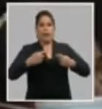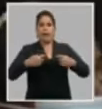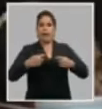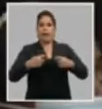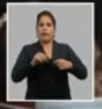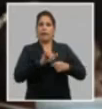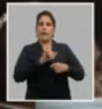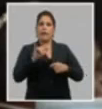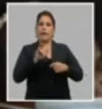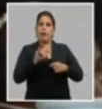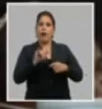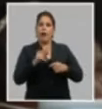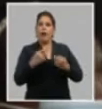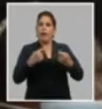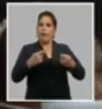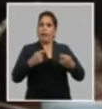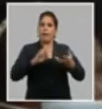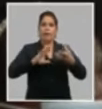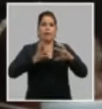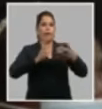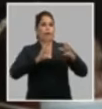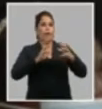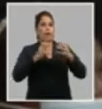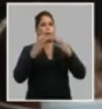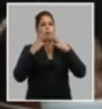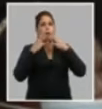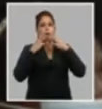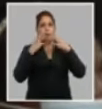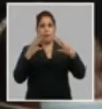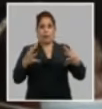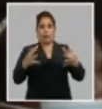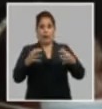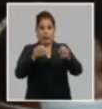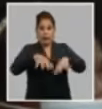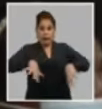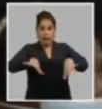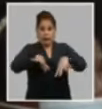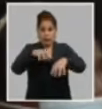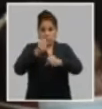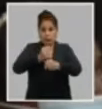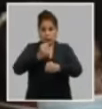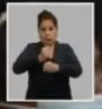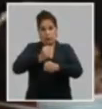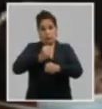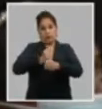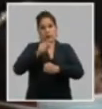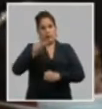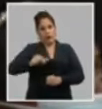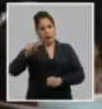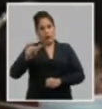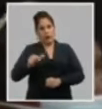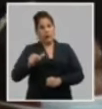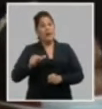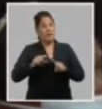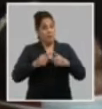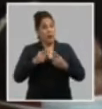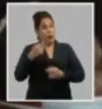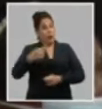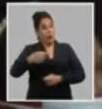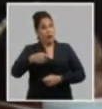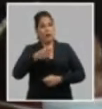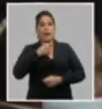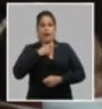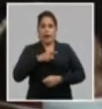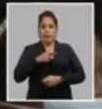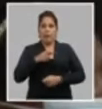y han constituido un movimiento importante en el escenario laboral, por lo que en consecuencia con ello